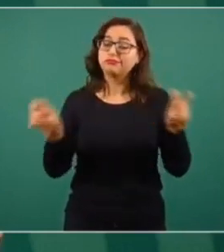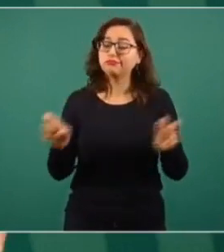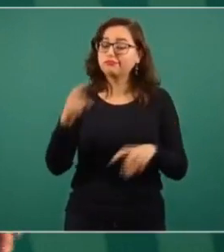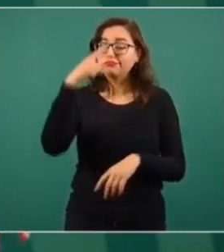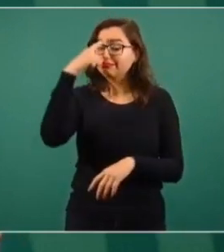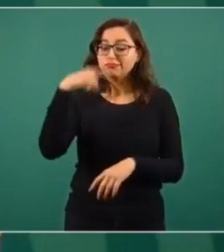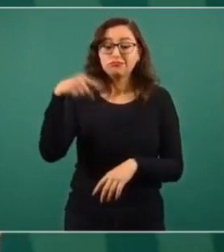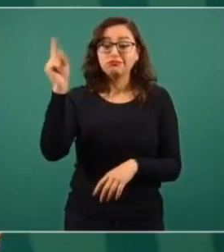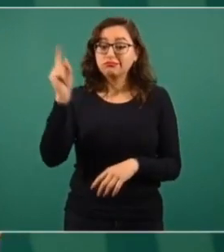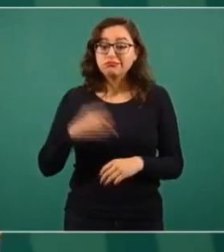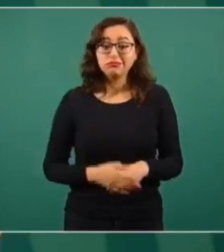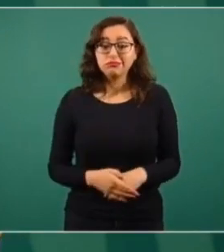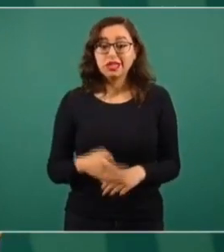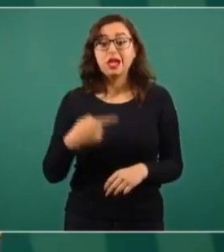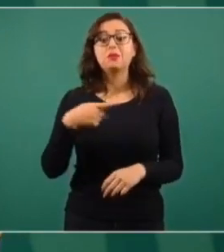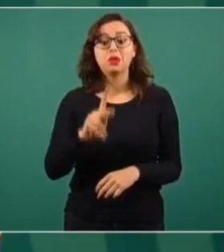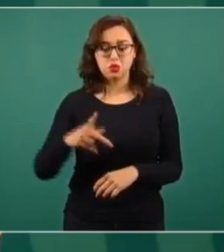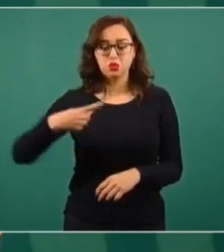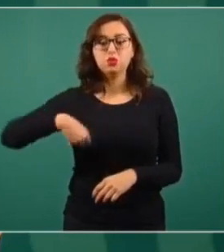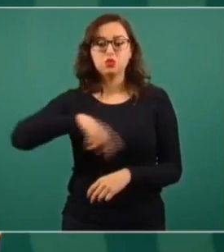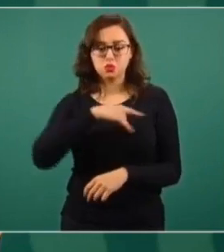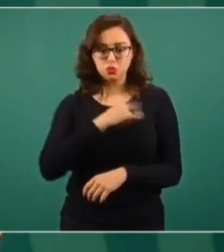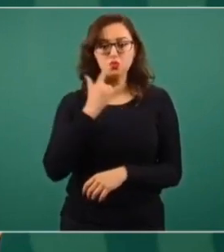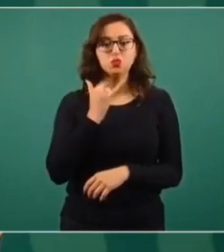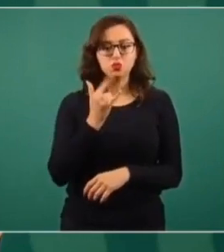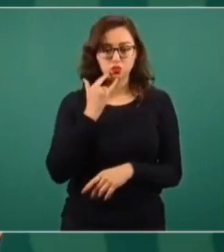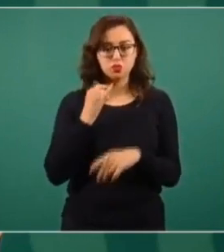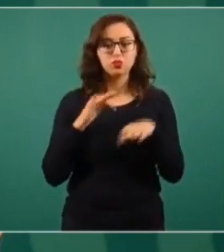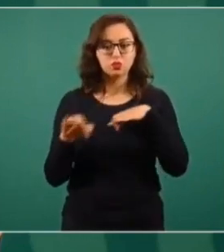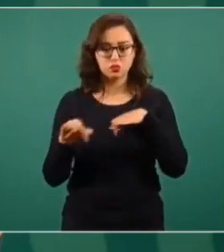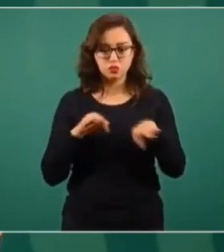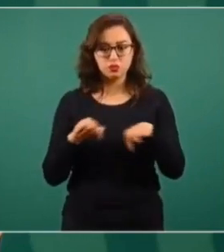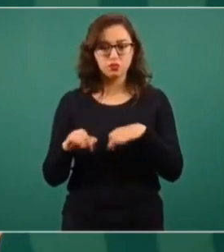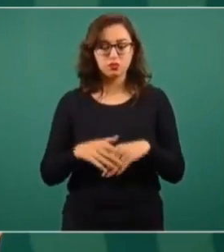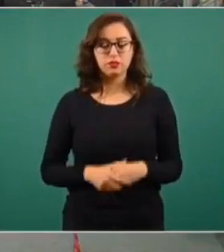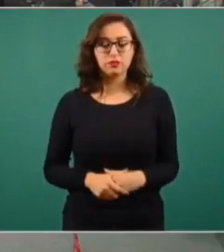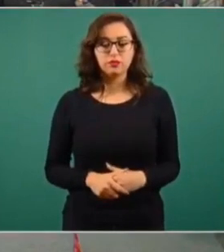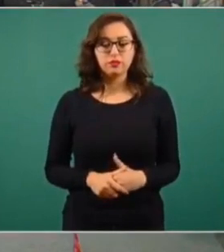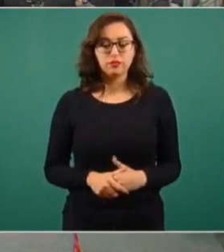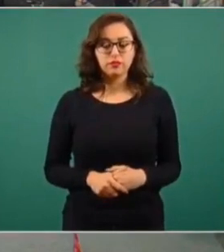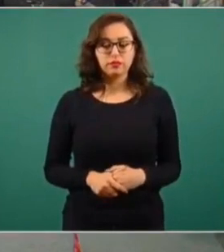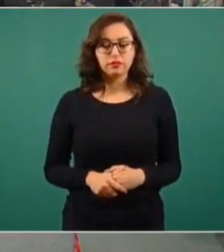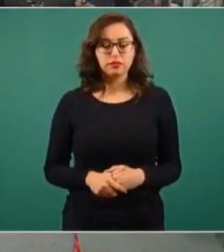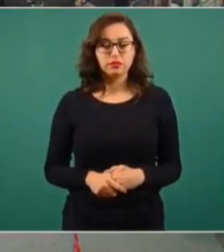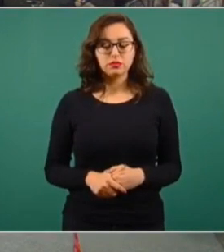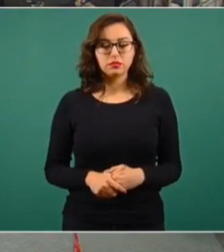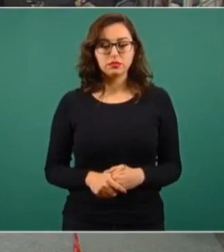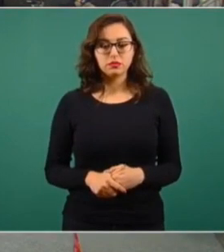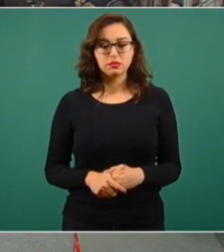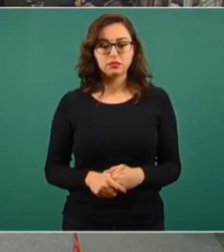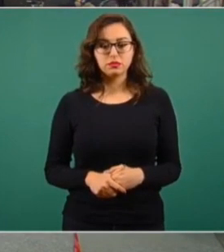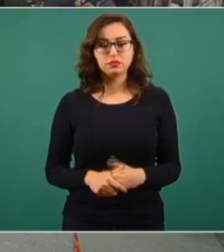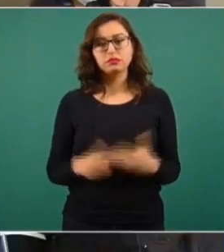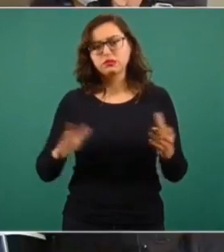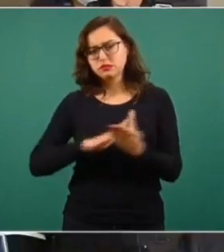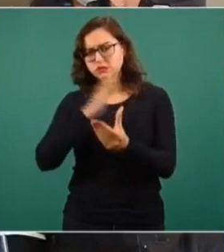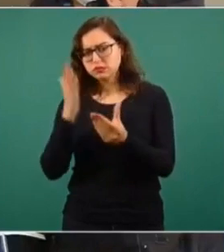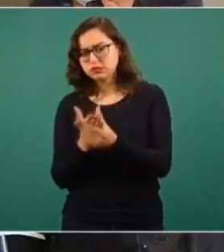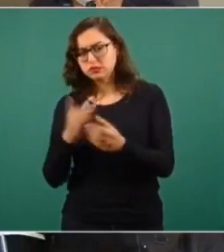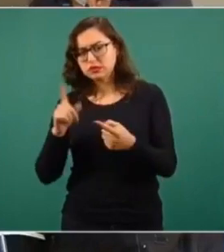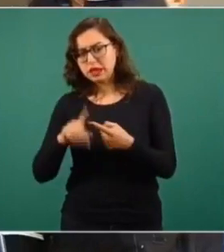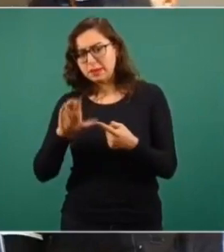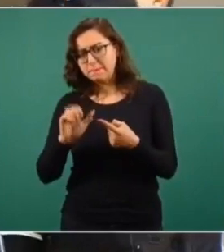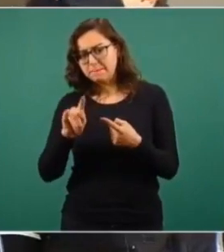pero es nuestro trabajo y vamos a hacer lo que está de nuestra parte. Se retomó el expediente de Betty Cariño y Yuri